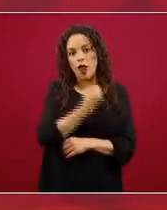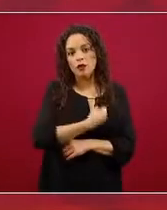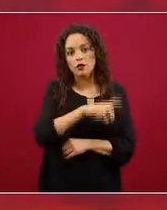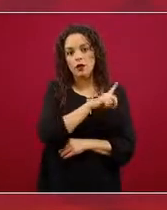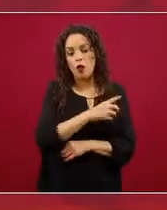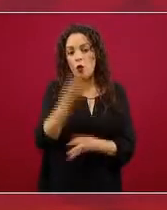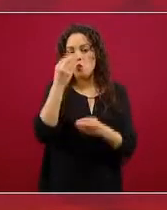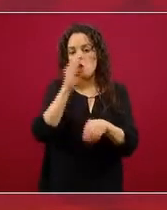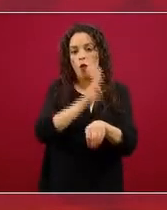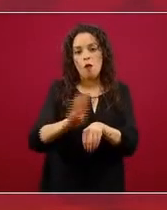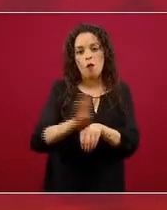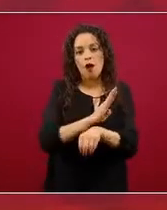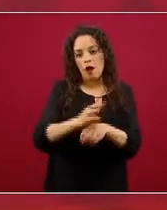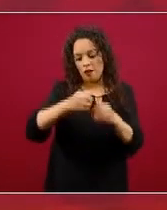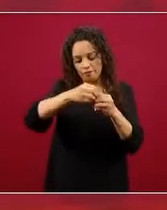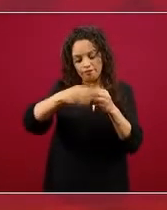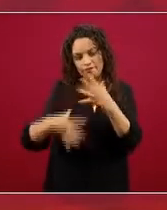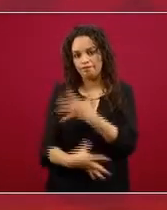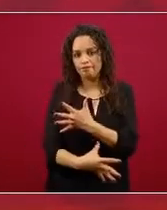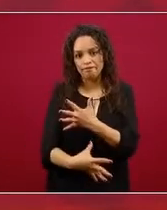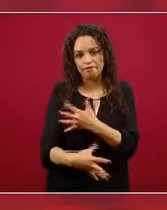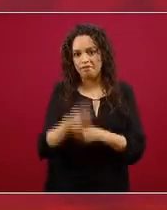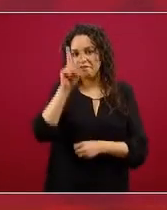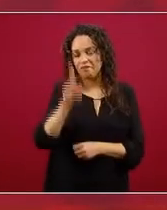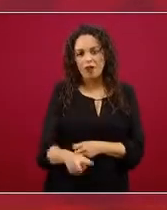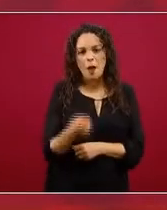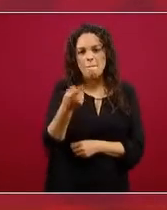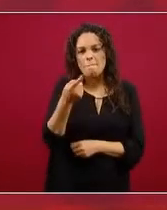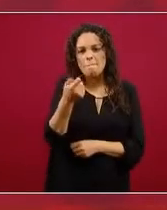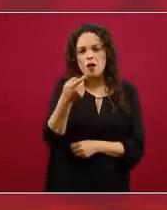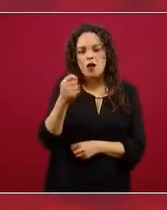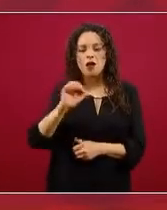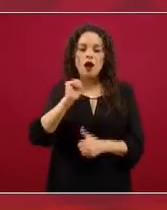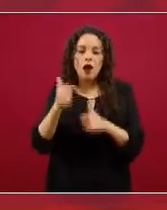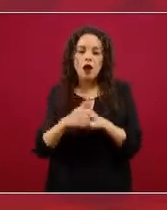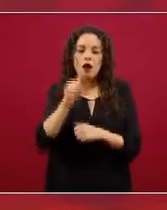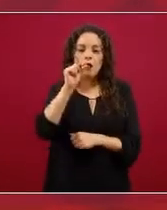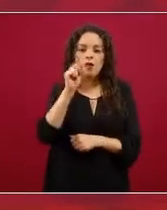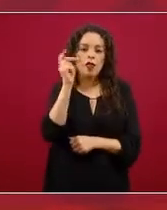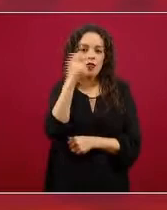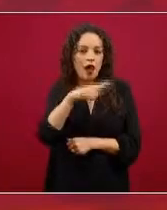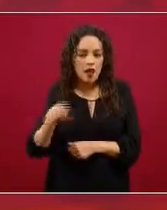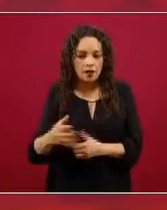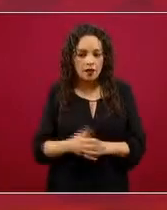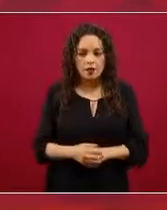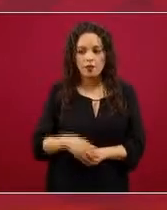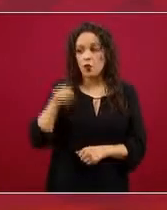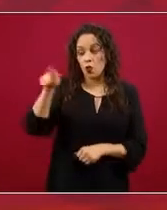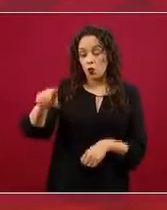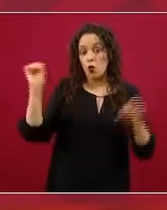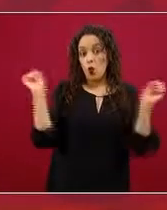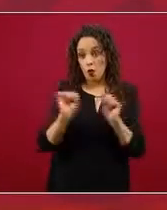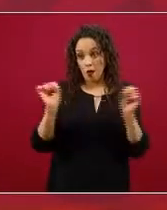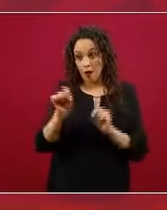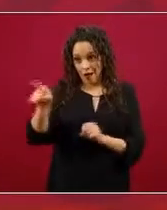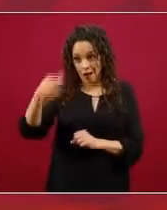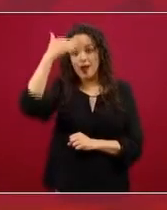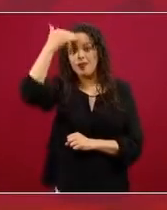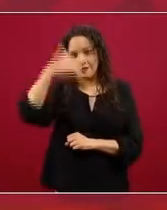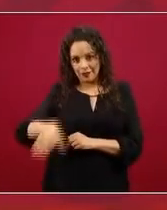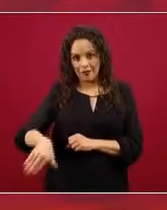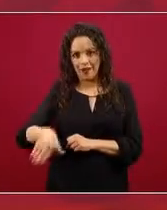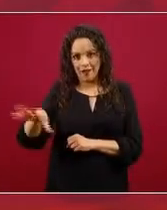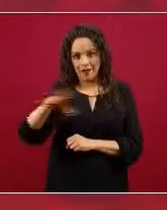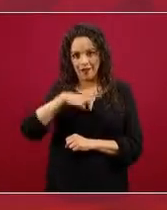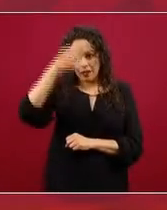casi mínimos efectos secundarios. Algunos tipos de ejercicio, usted que es corredor lo sabe, pueden llevar con el